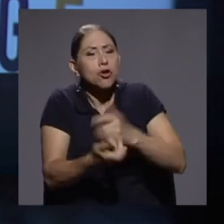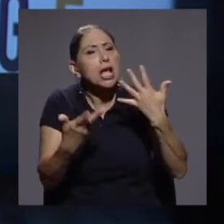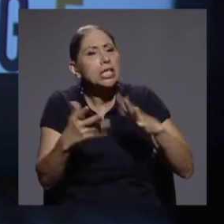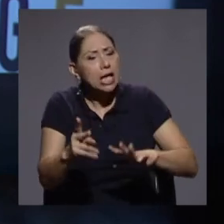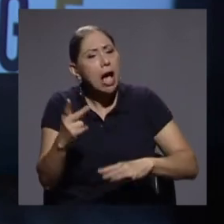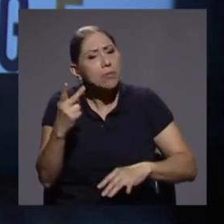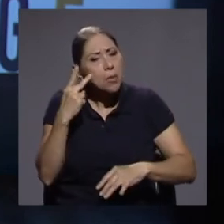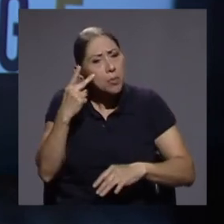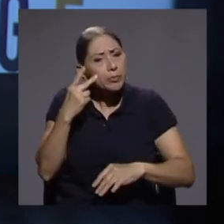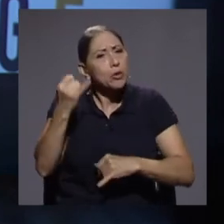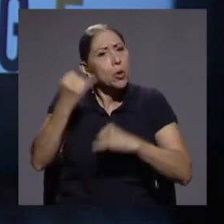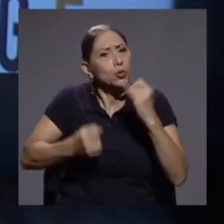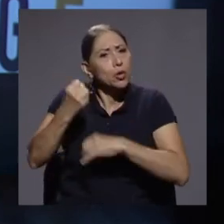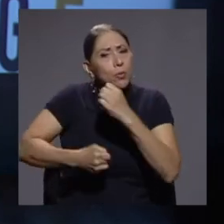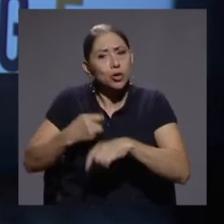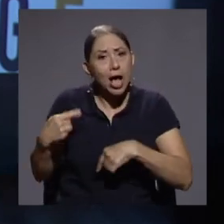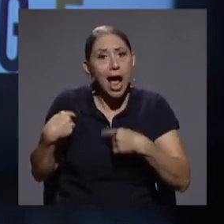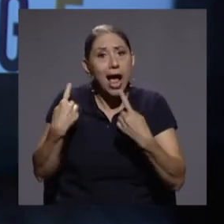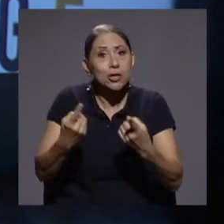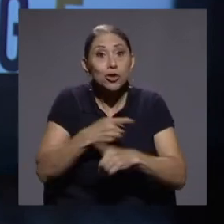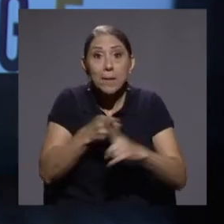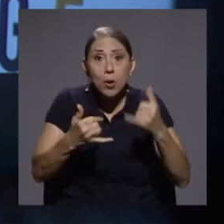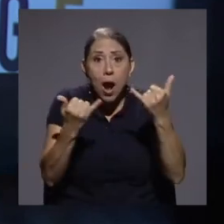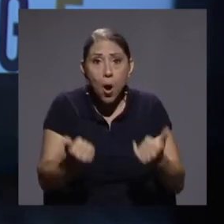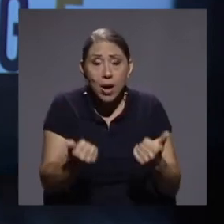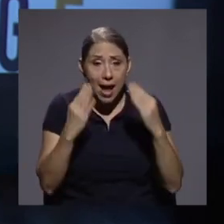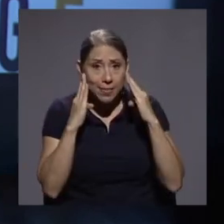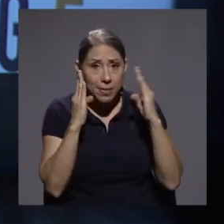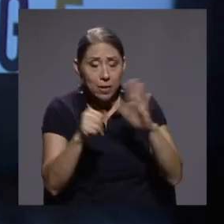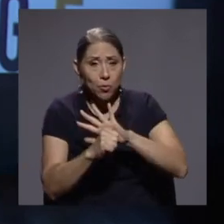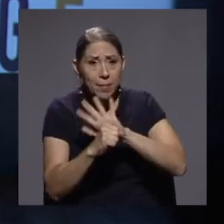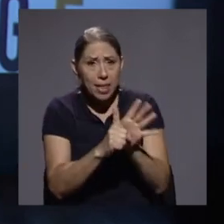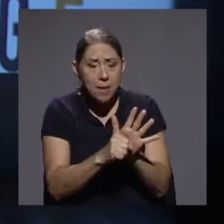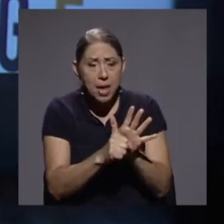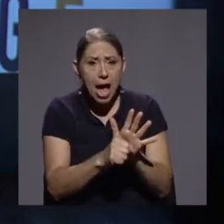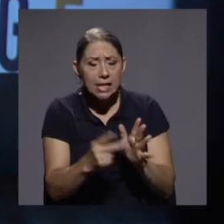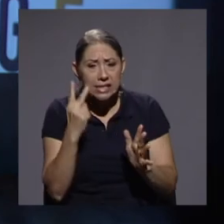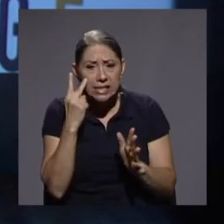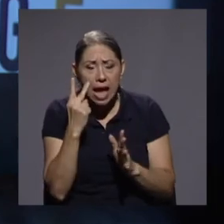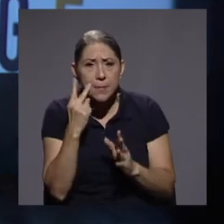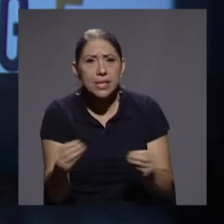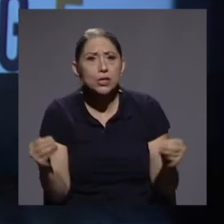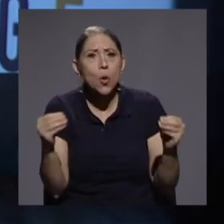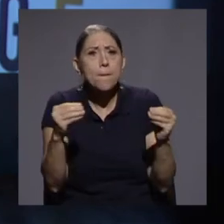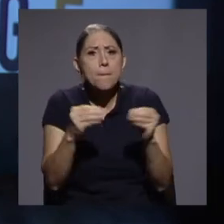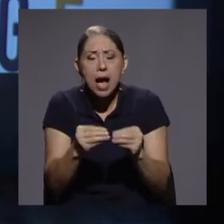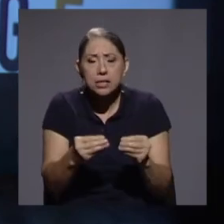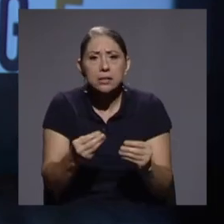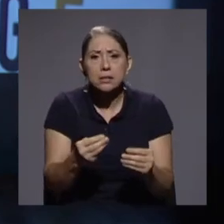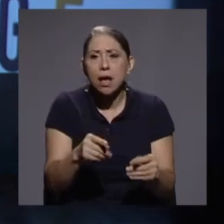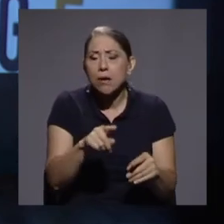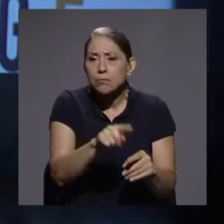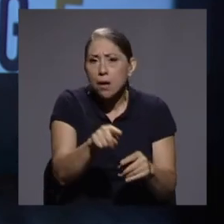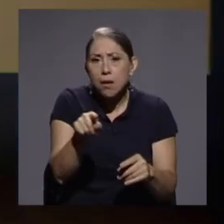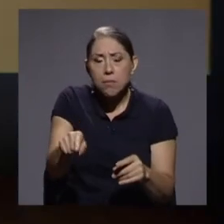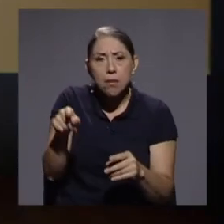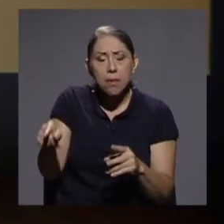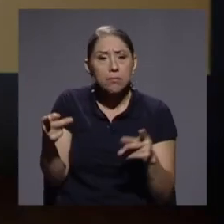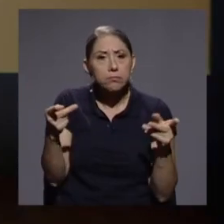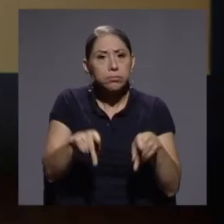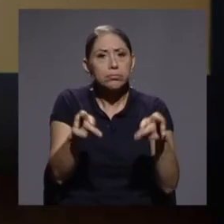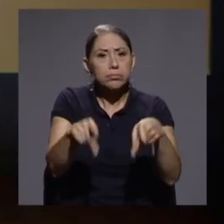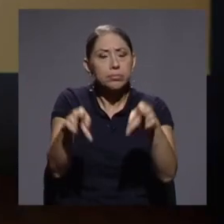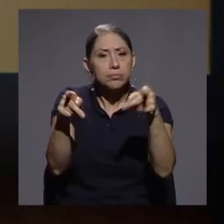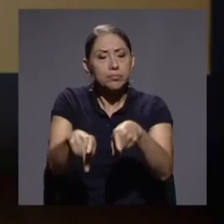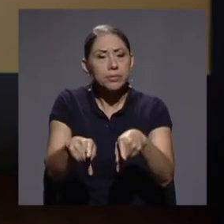últimos años, pero con la tensión de la crisis, de la pandemia, se han visto más emergentes. Y entonces lo que se